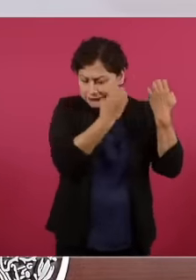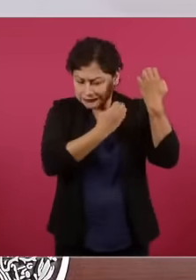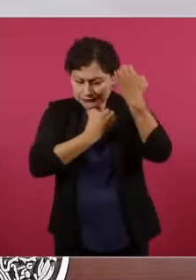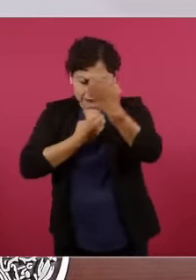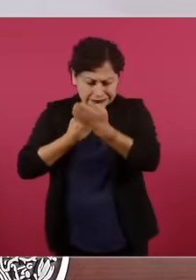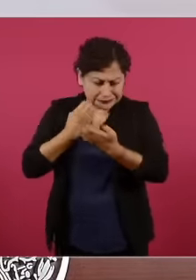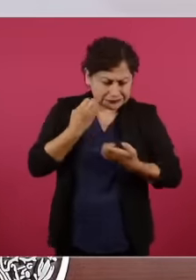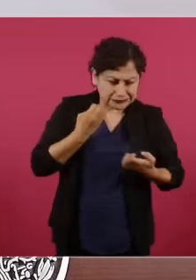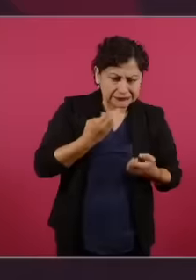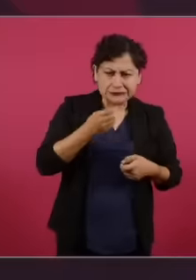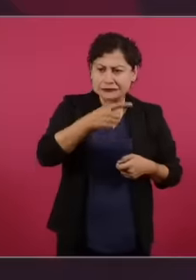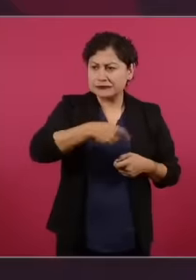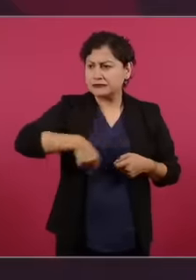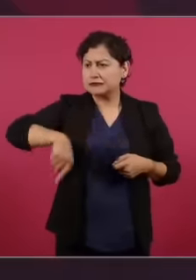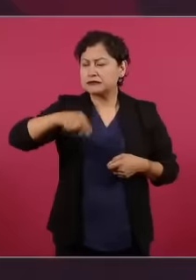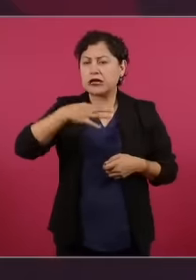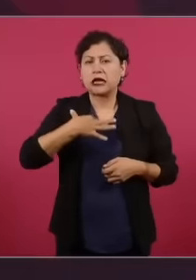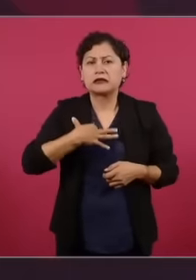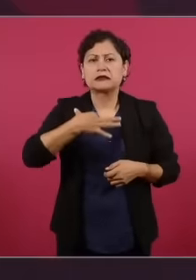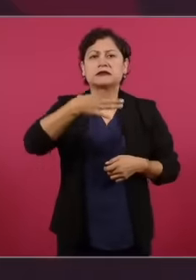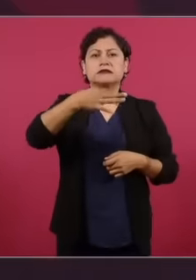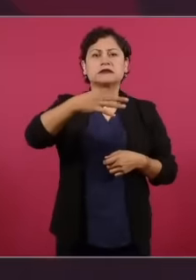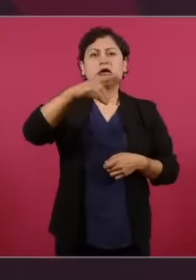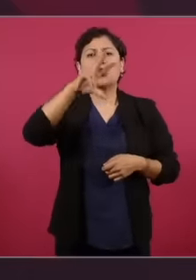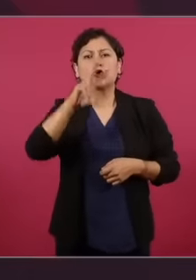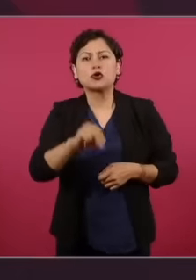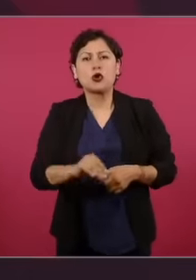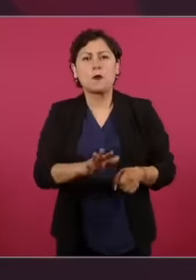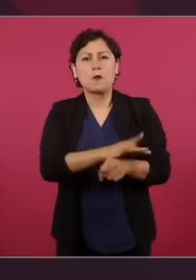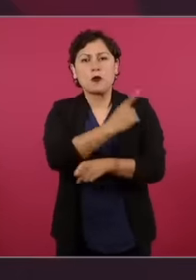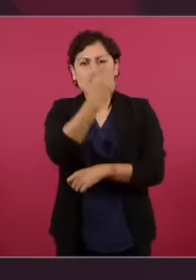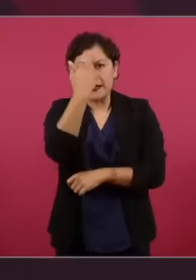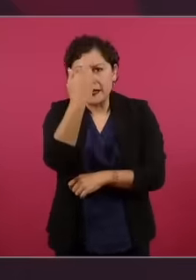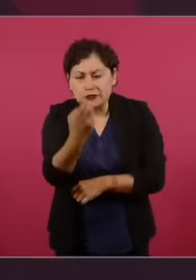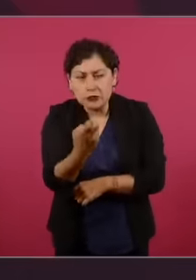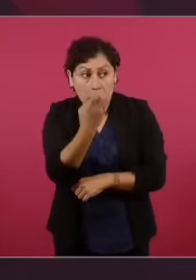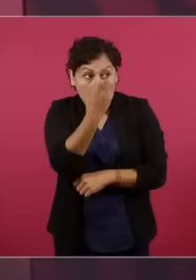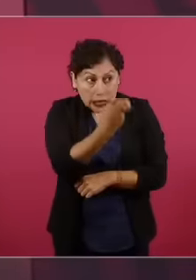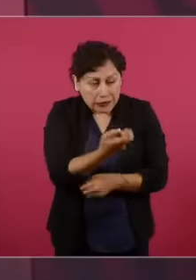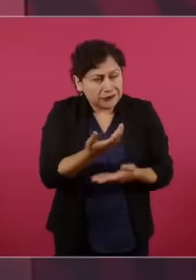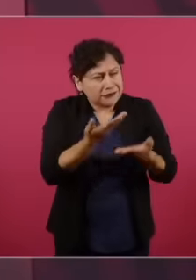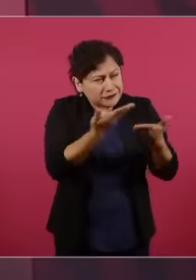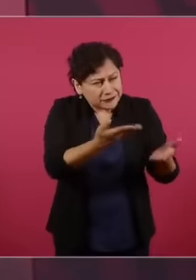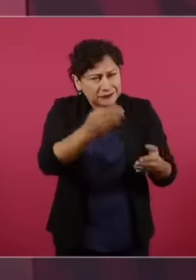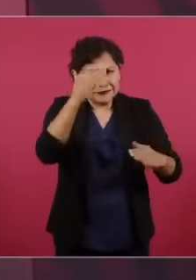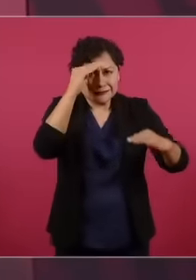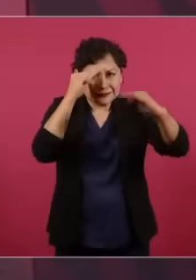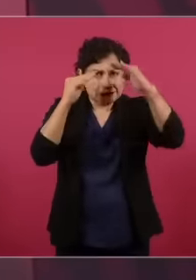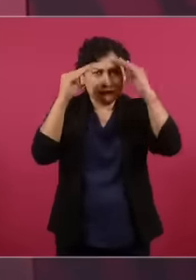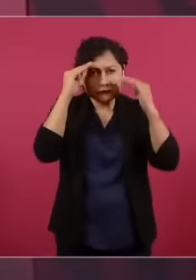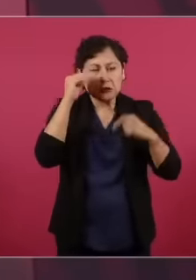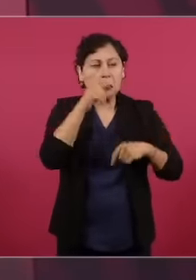Ese sabios cambiar de opinión No, siguen en lo mismo